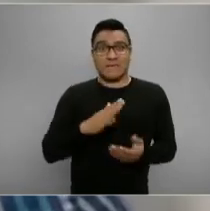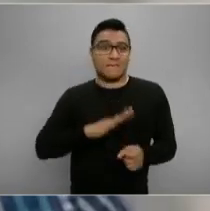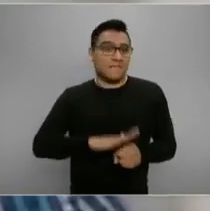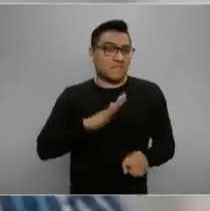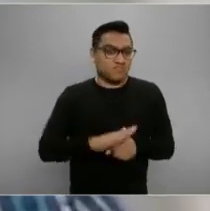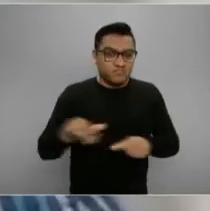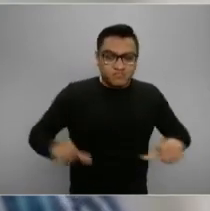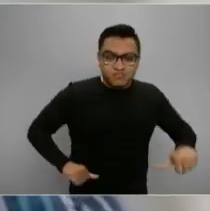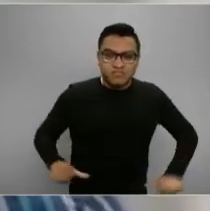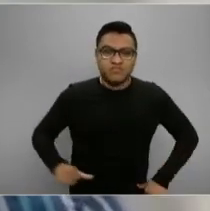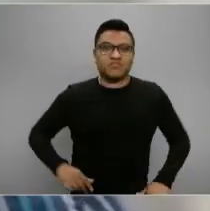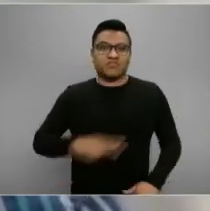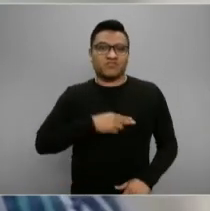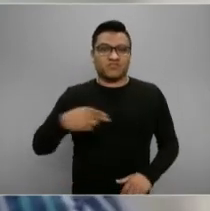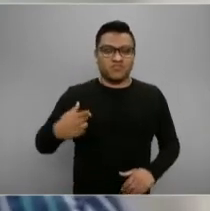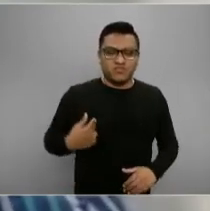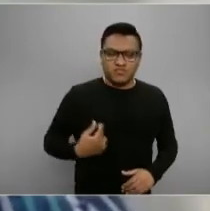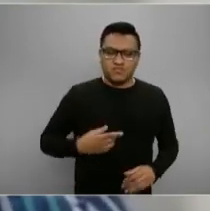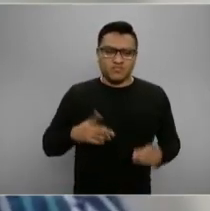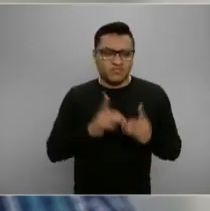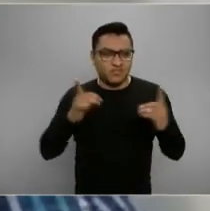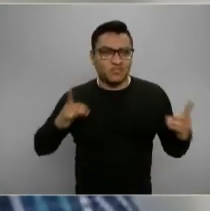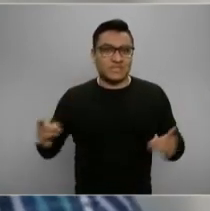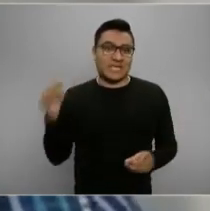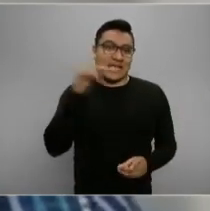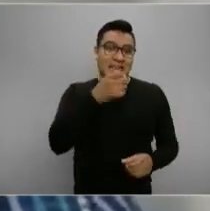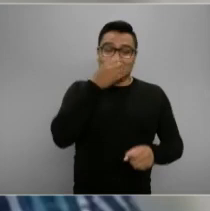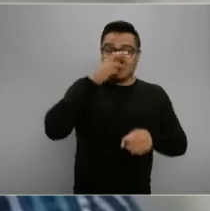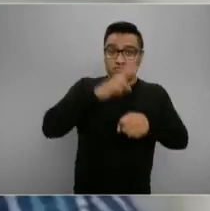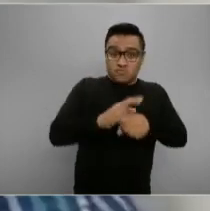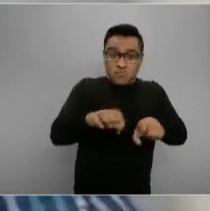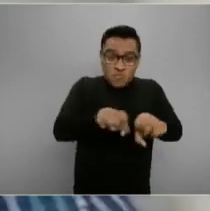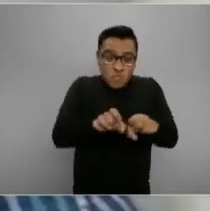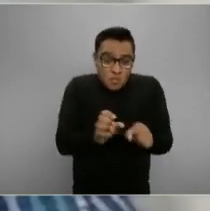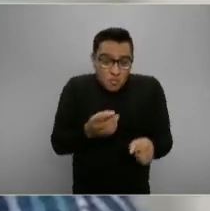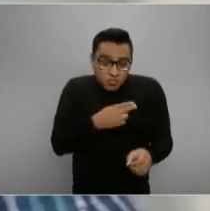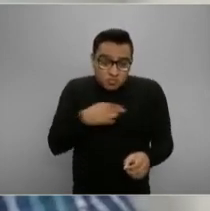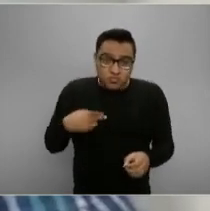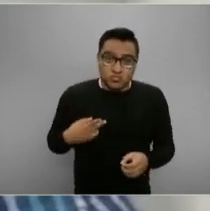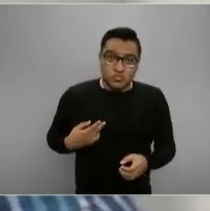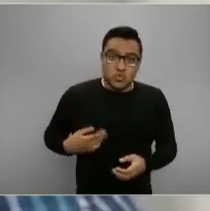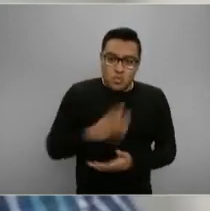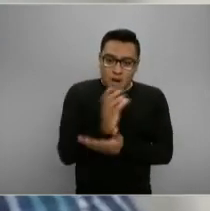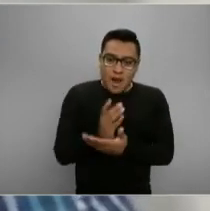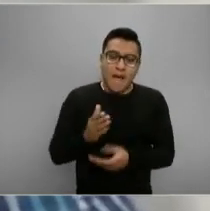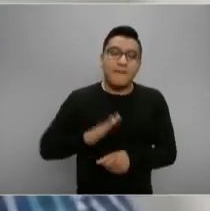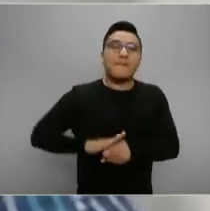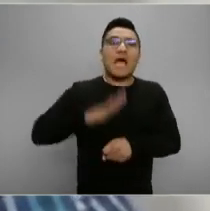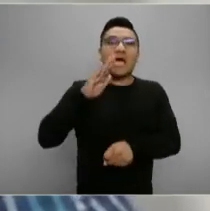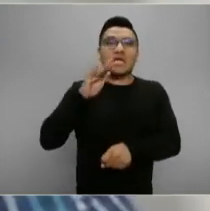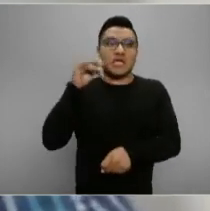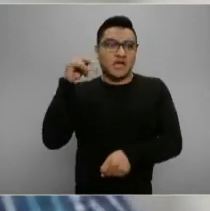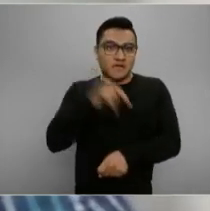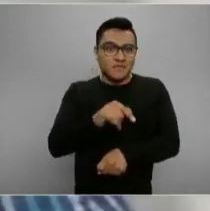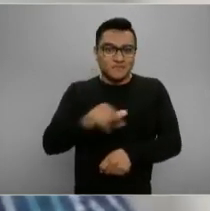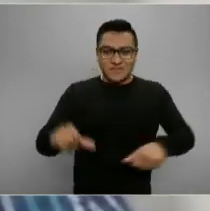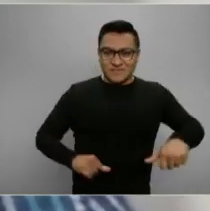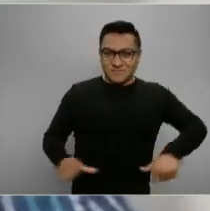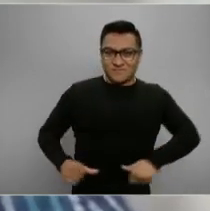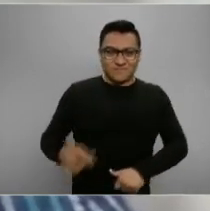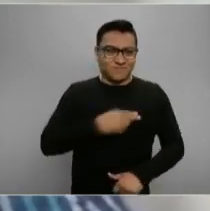rebustecer el equipo técnico dentro de la Secretaría y concentrarnos en una labor titánica que creemos